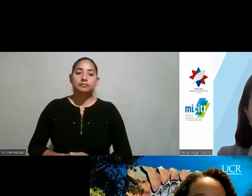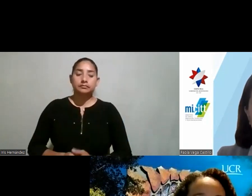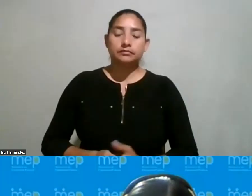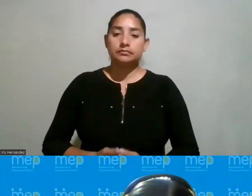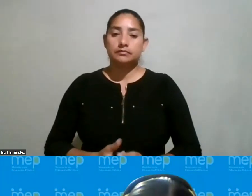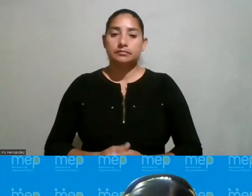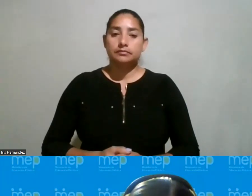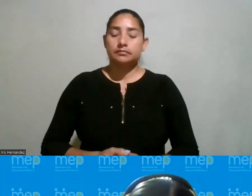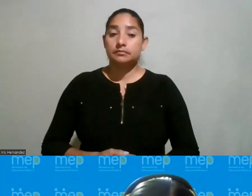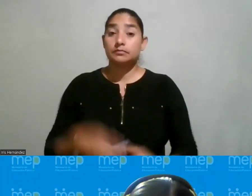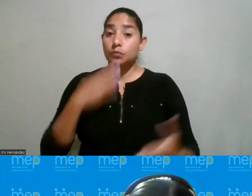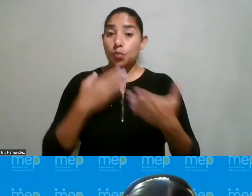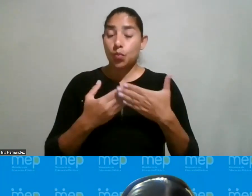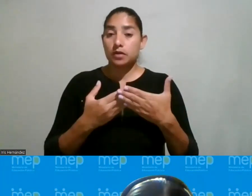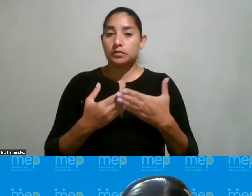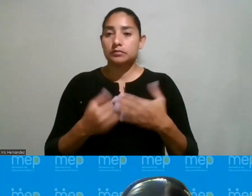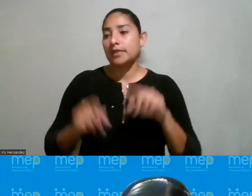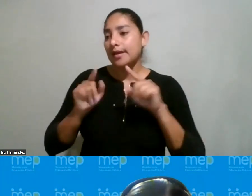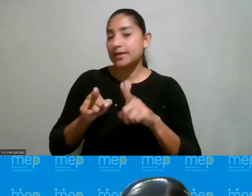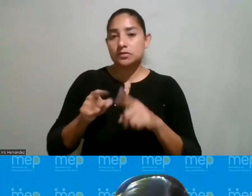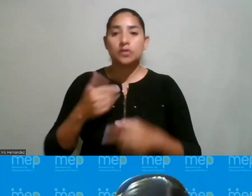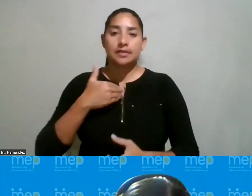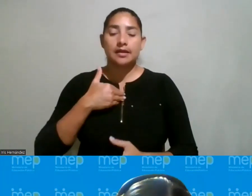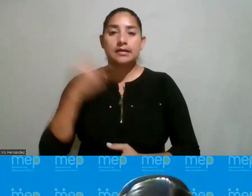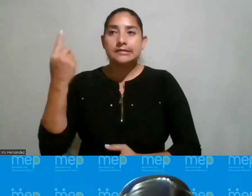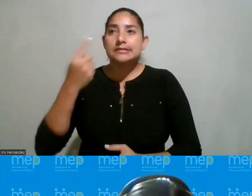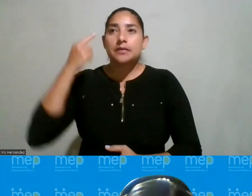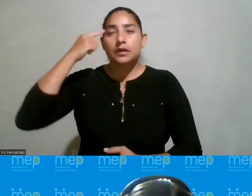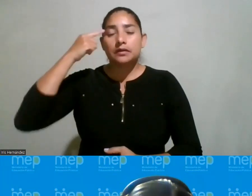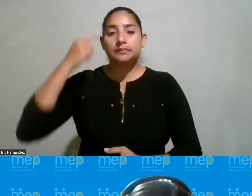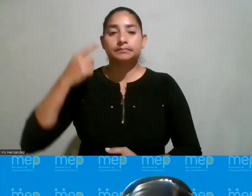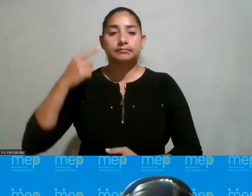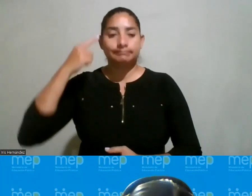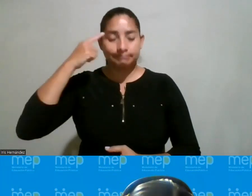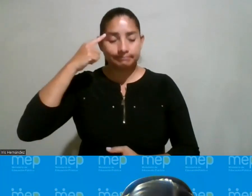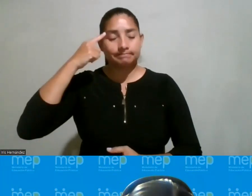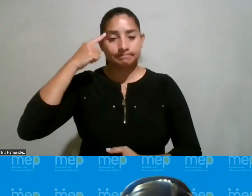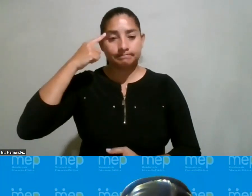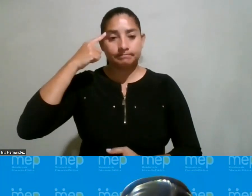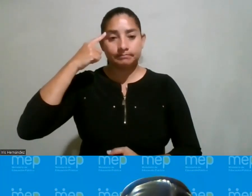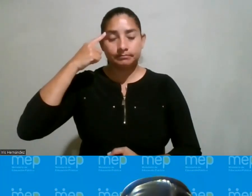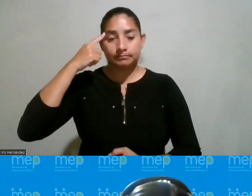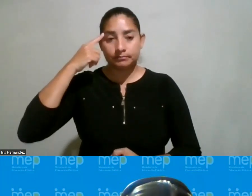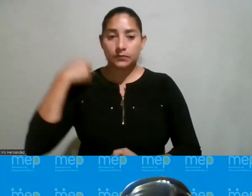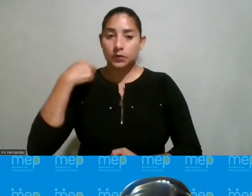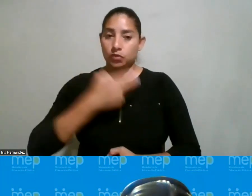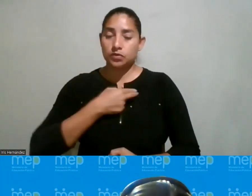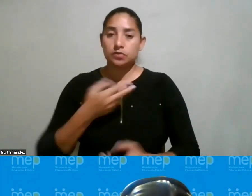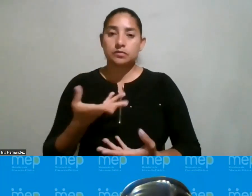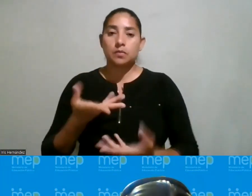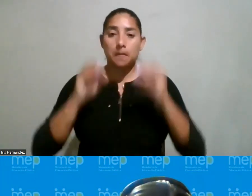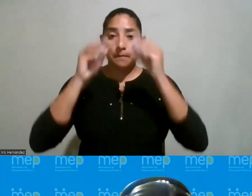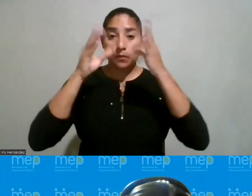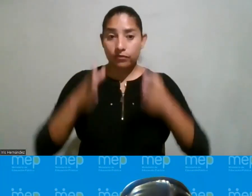sí bueno pues eso tener siempre en mente y bueno y nosotros como docentes